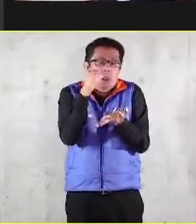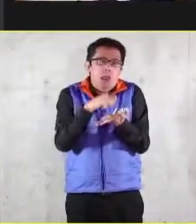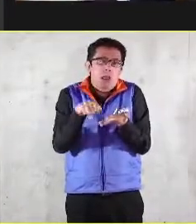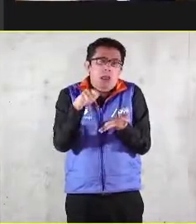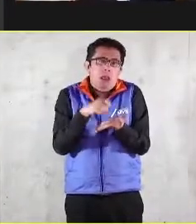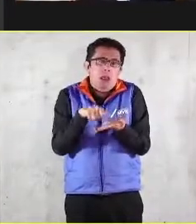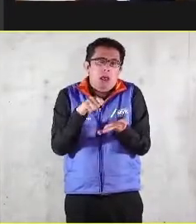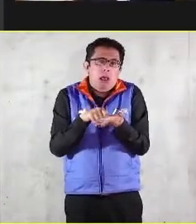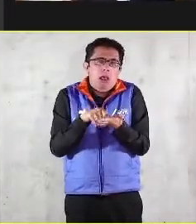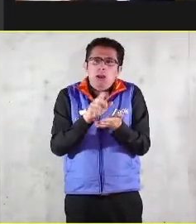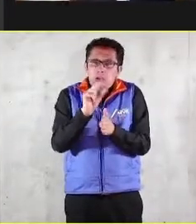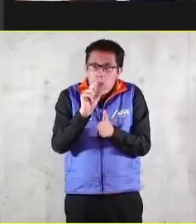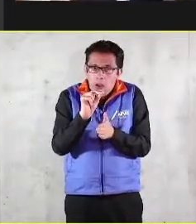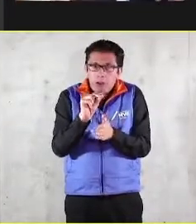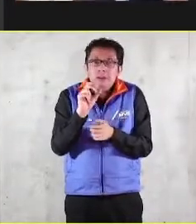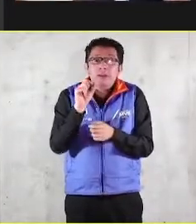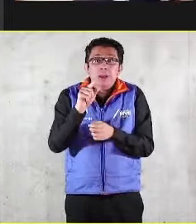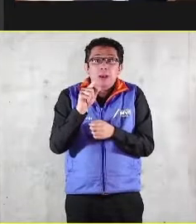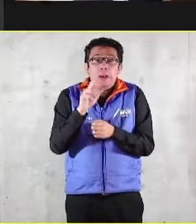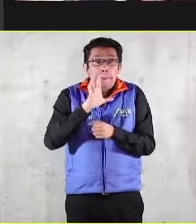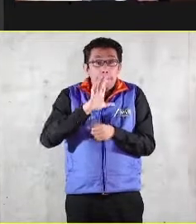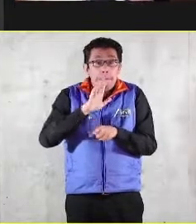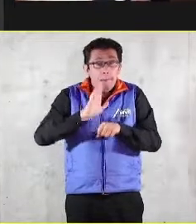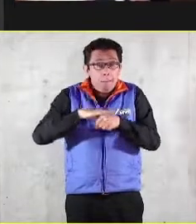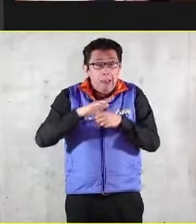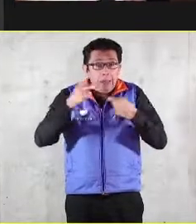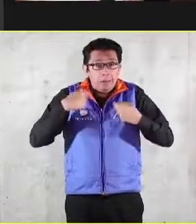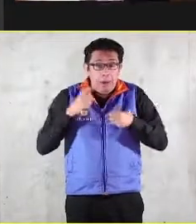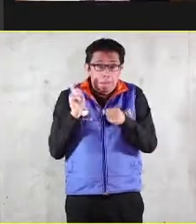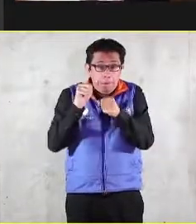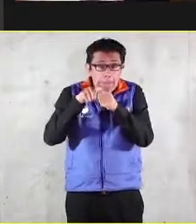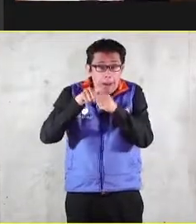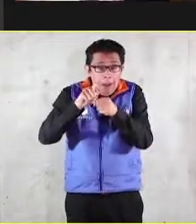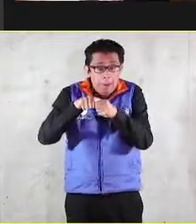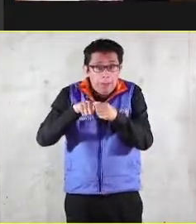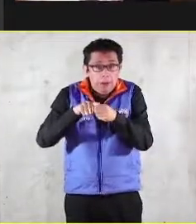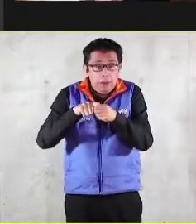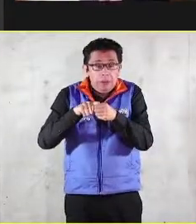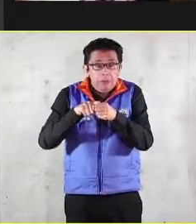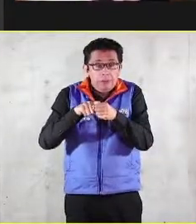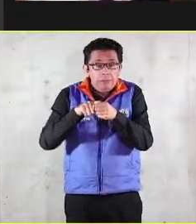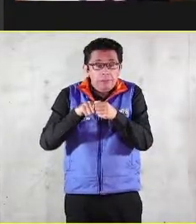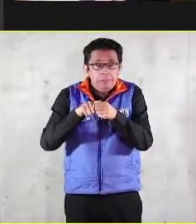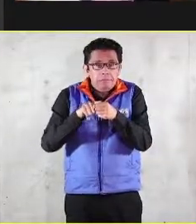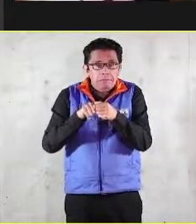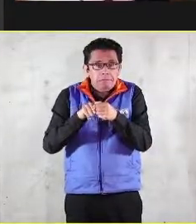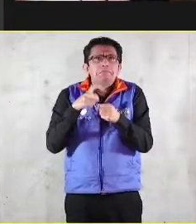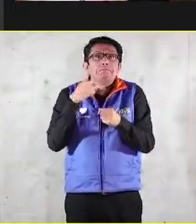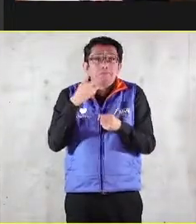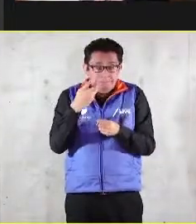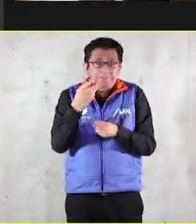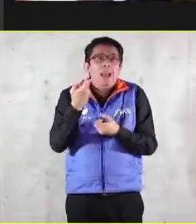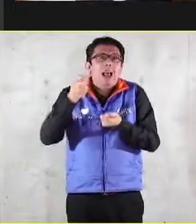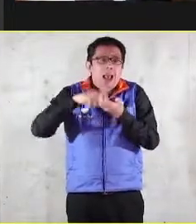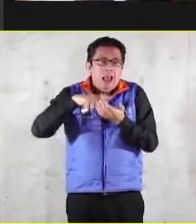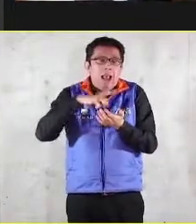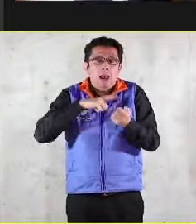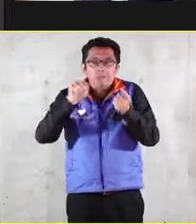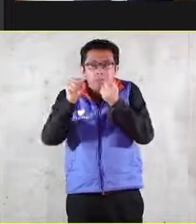que ingresan más personas, esto es un cuerpo que se va interactuando y que va